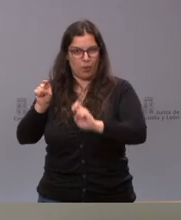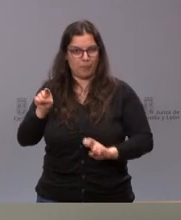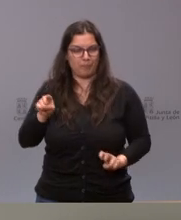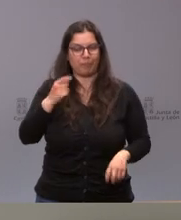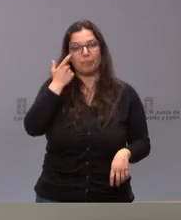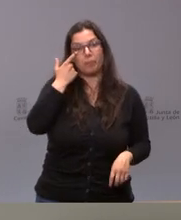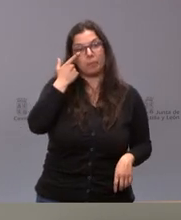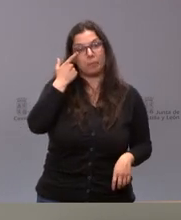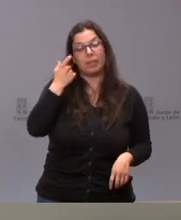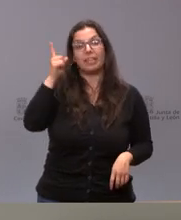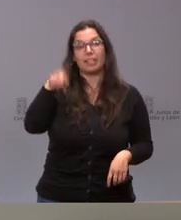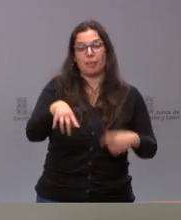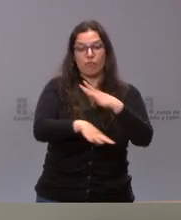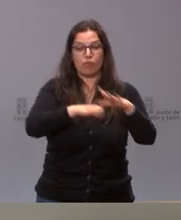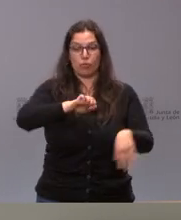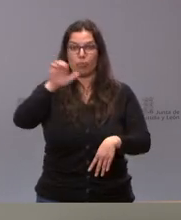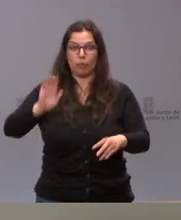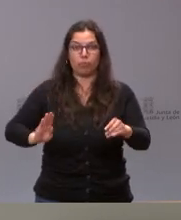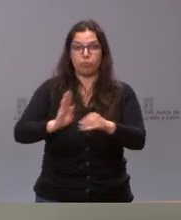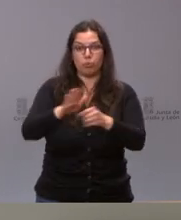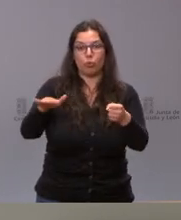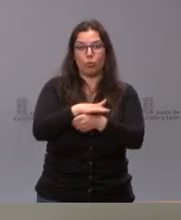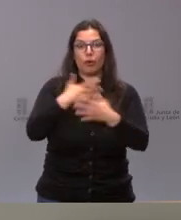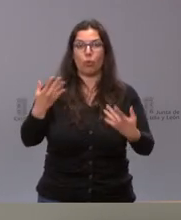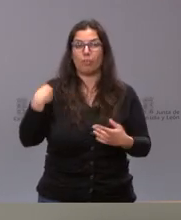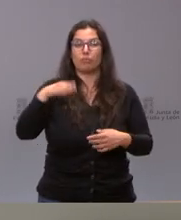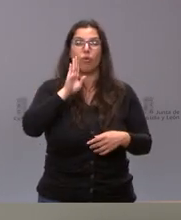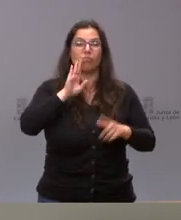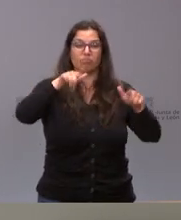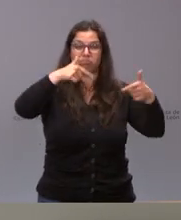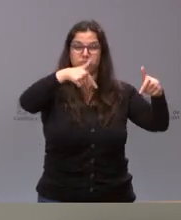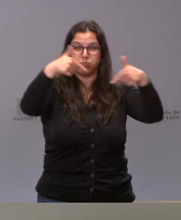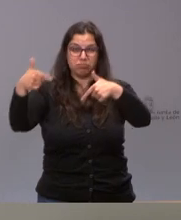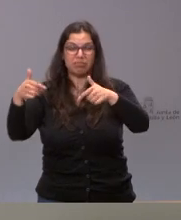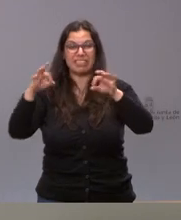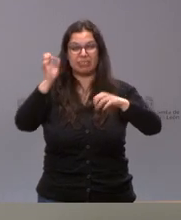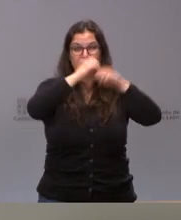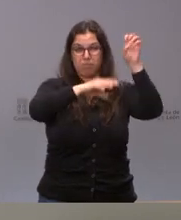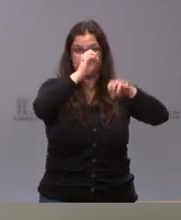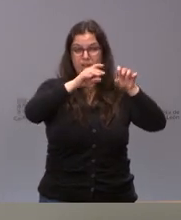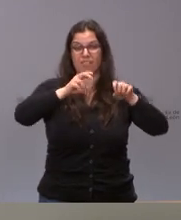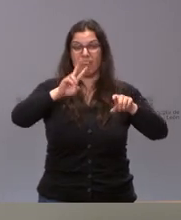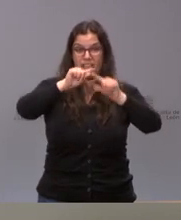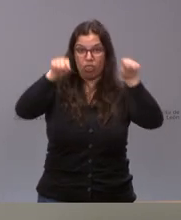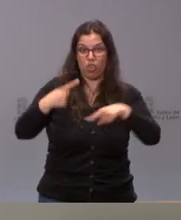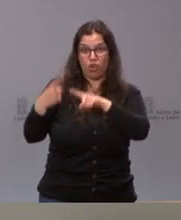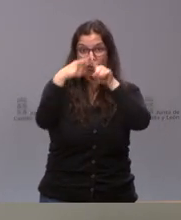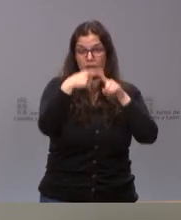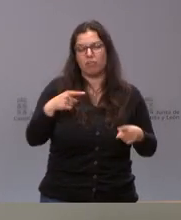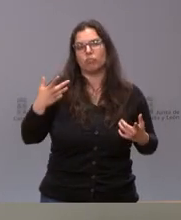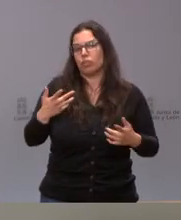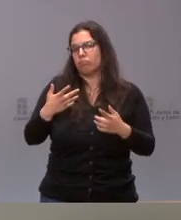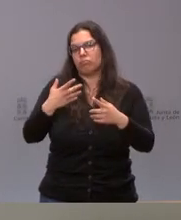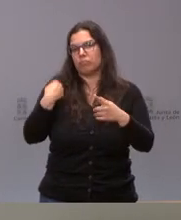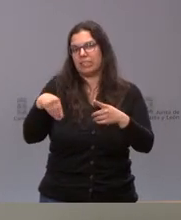También son financiados con fondos europeos la restauración de las escombreras. Por tanto, esta es una cuestión claramente horizontal a algunos de los elementos